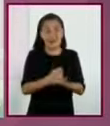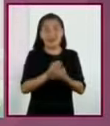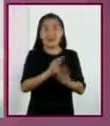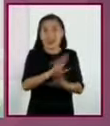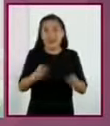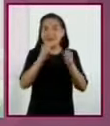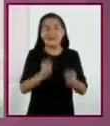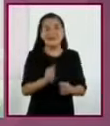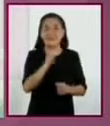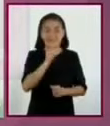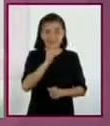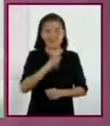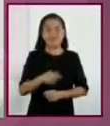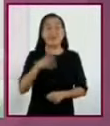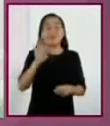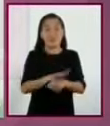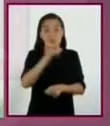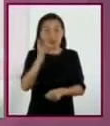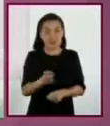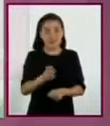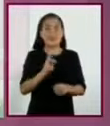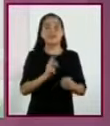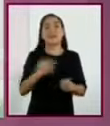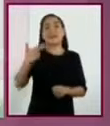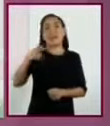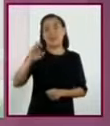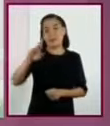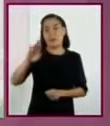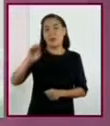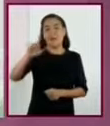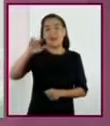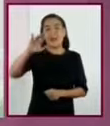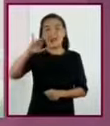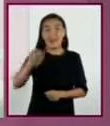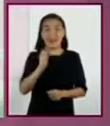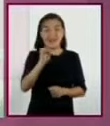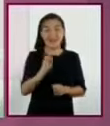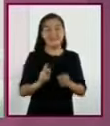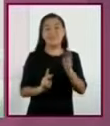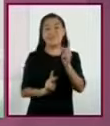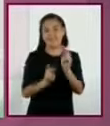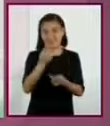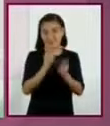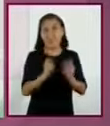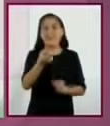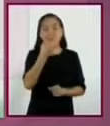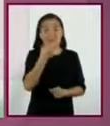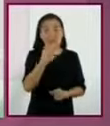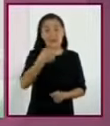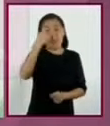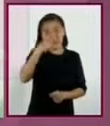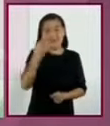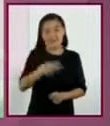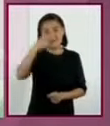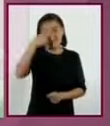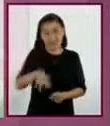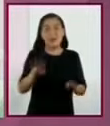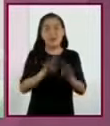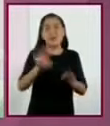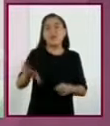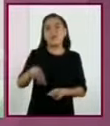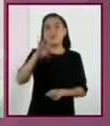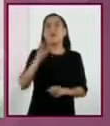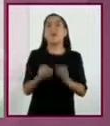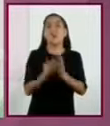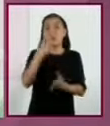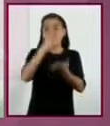confirmado. Es por eso que la herbolaria mexicana es una alternativa viable para encontrar nuevos